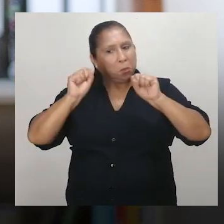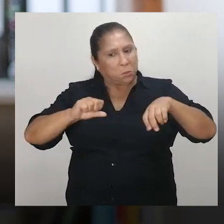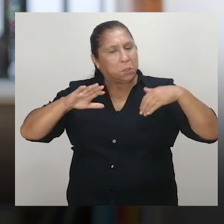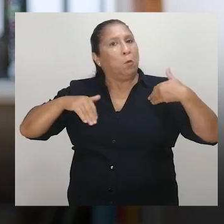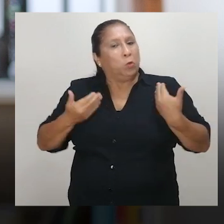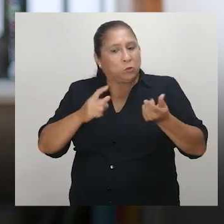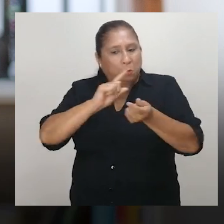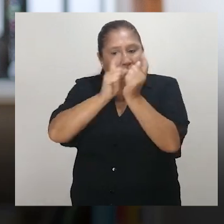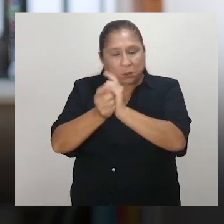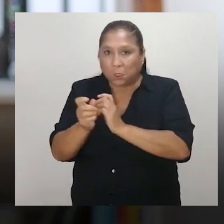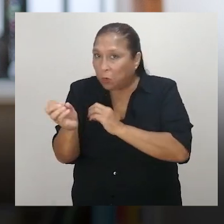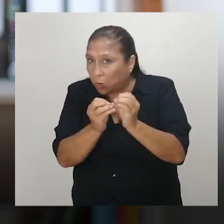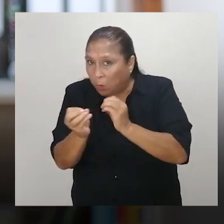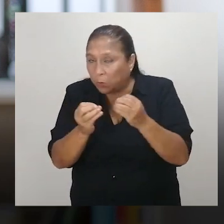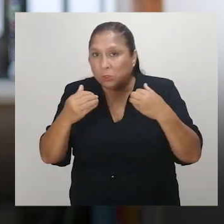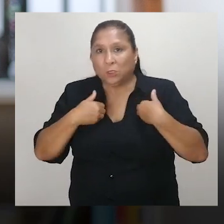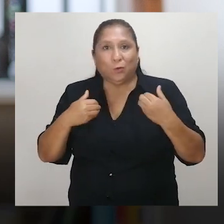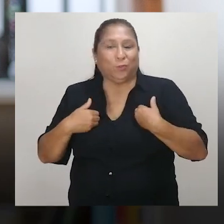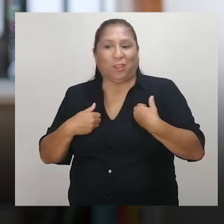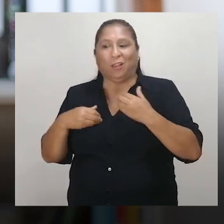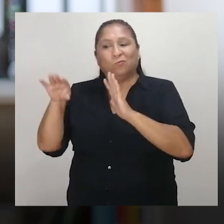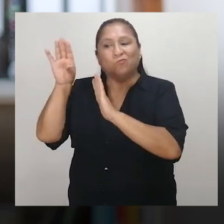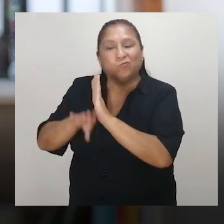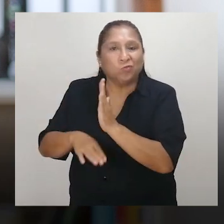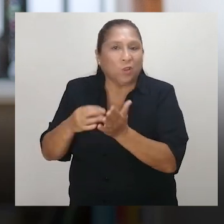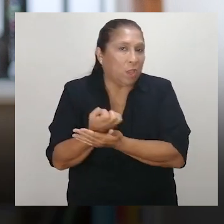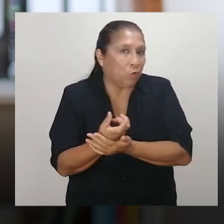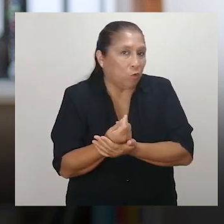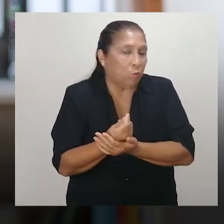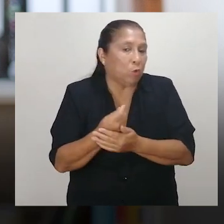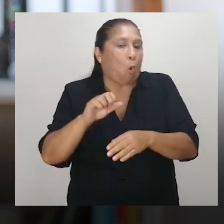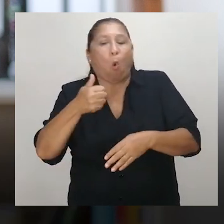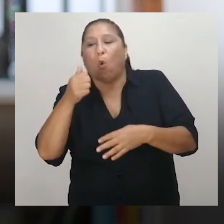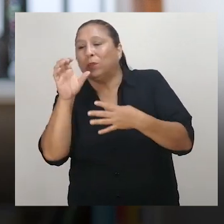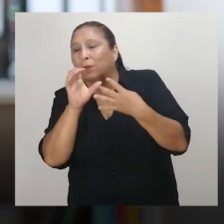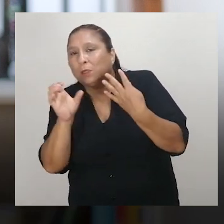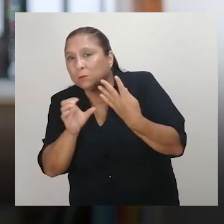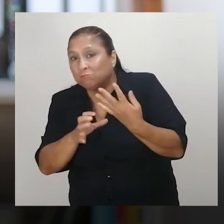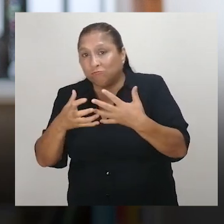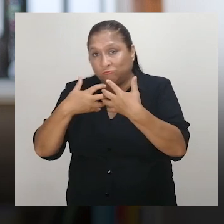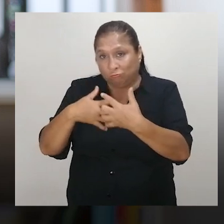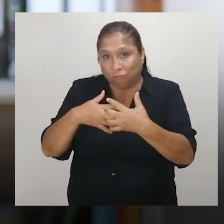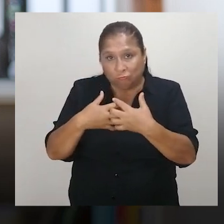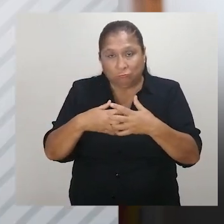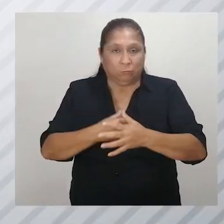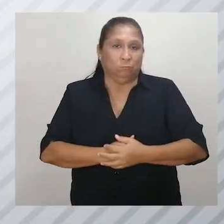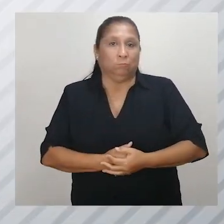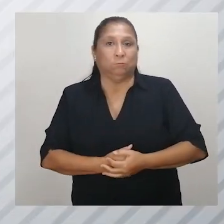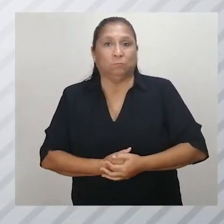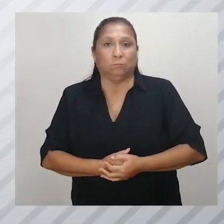factible de implementarse y que no genere perjuicios económicos o de cualquier otra índole a la empresa.